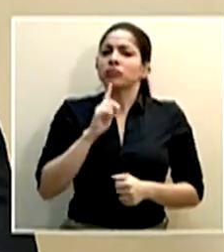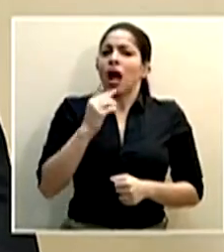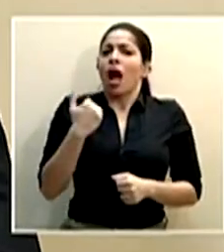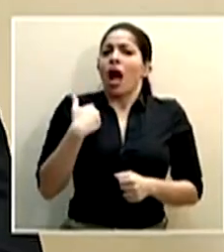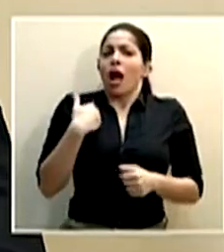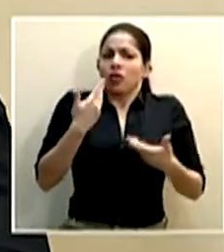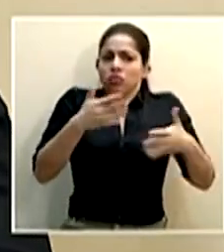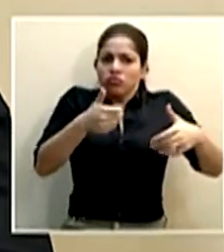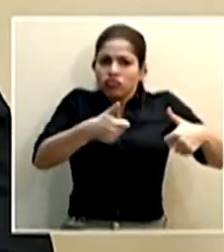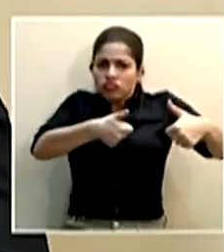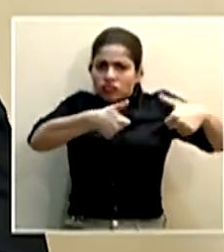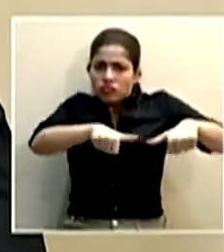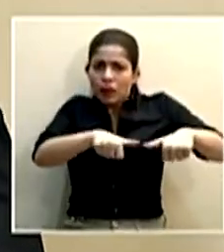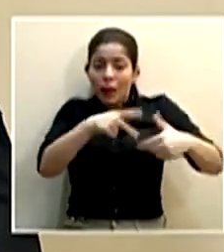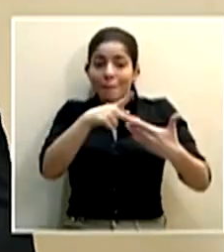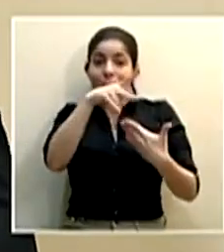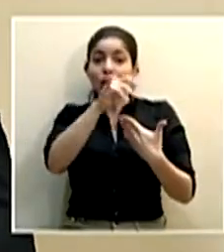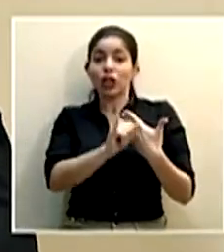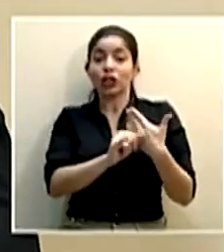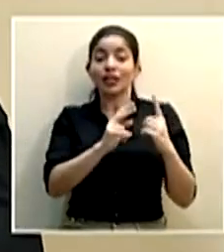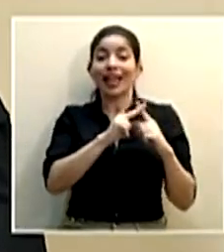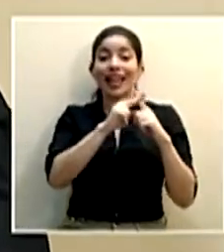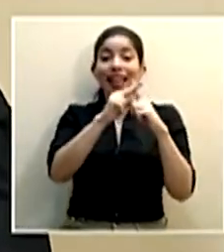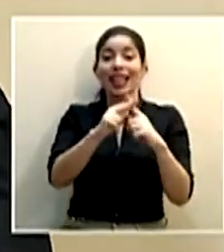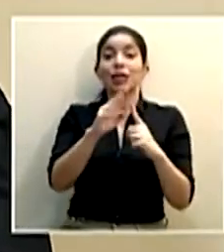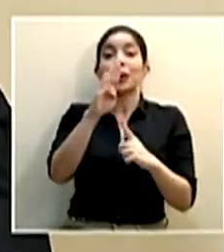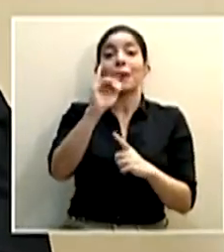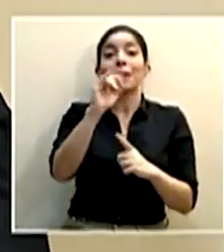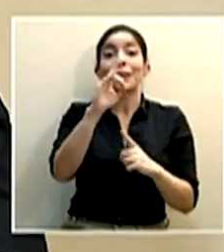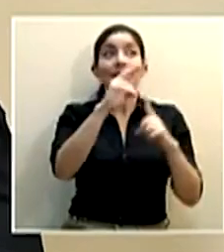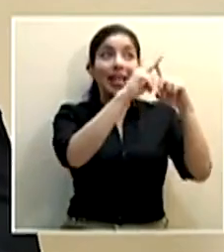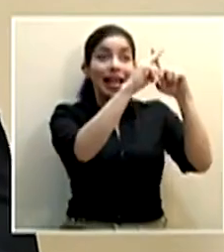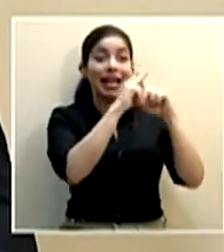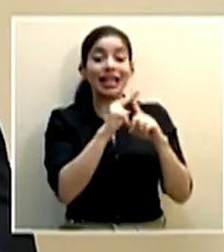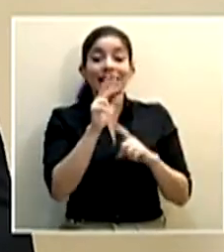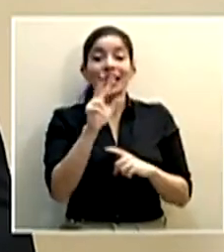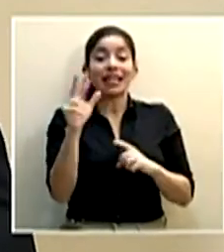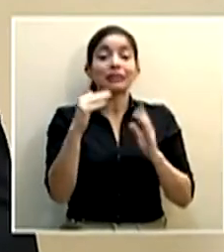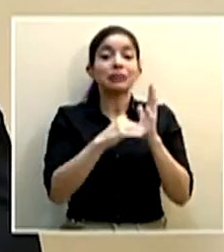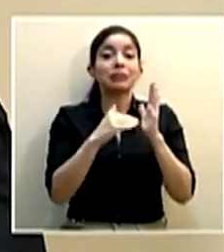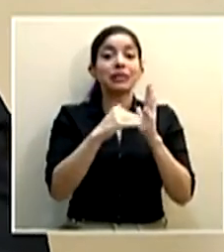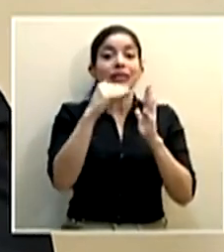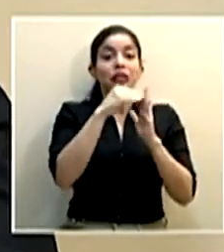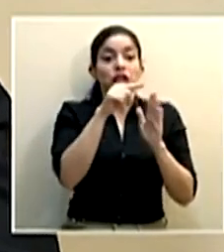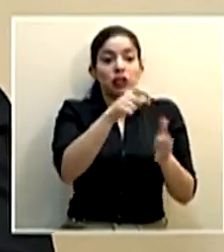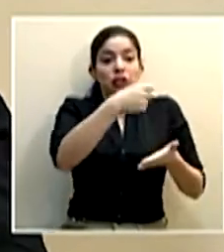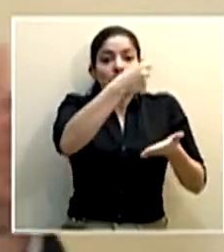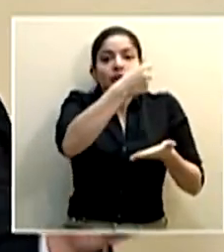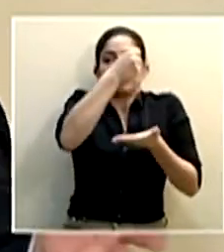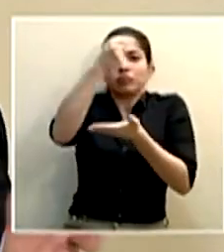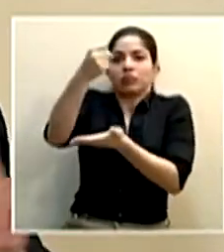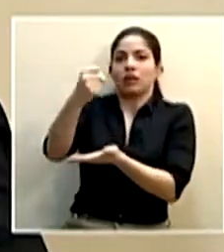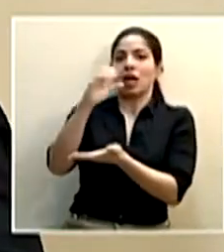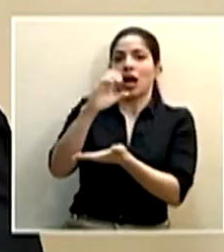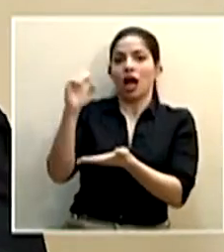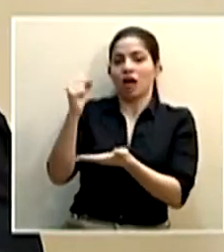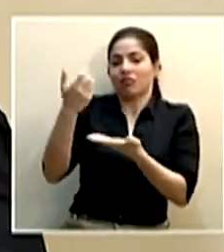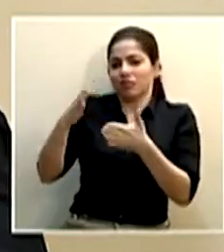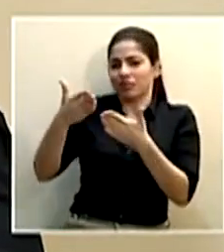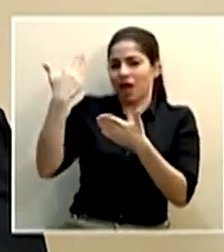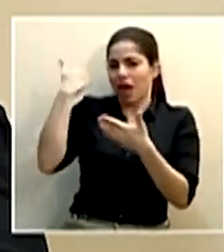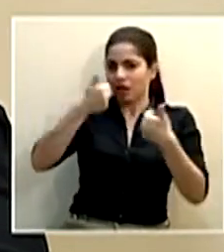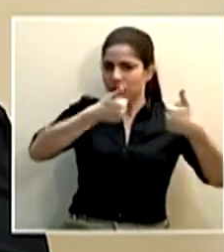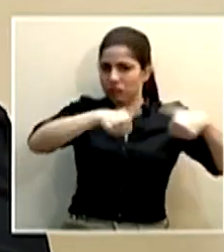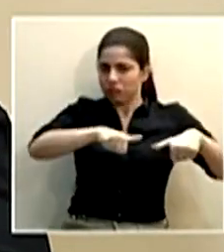inicial de que en el proyecto de crédito del BID, 33 mil millones sean destinados a la caja, como ya previamente habíamos